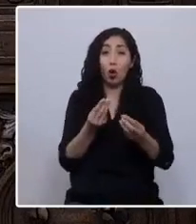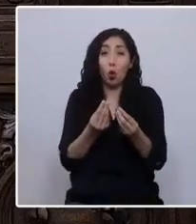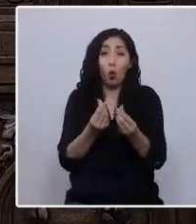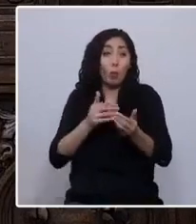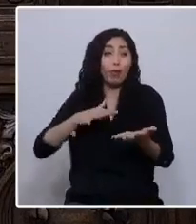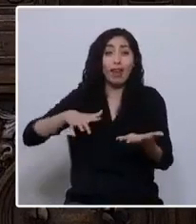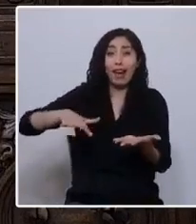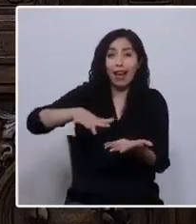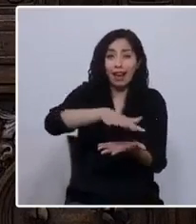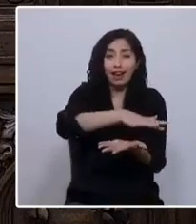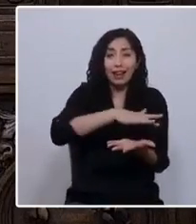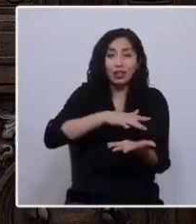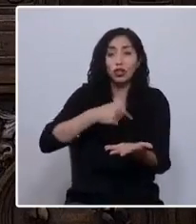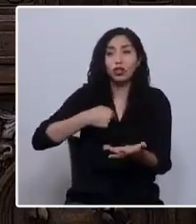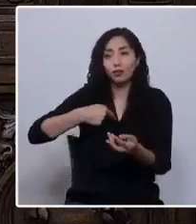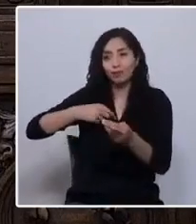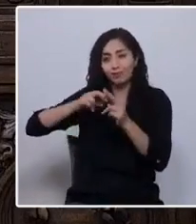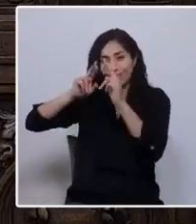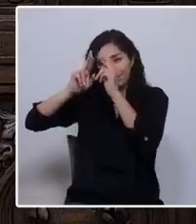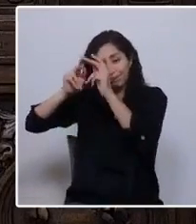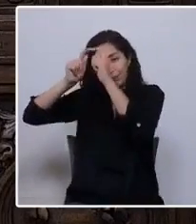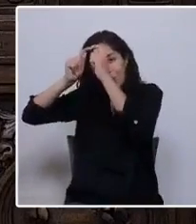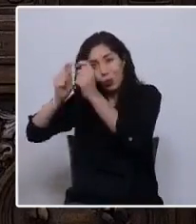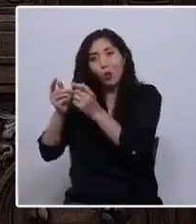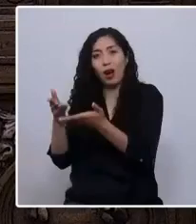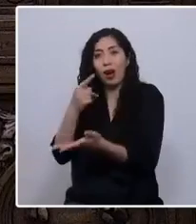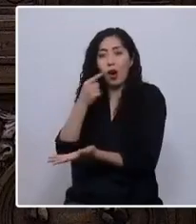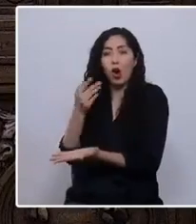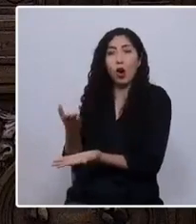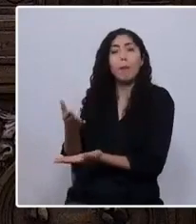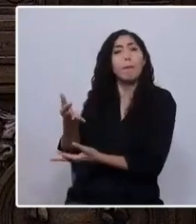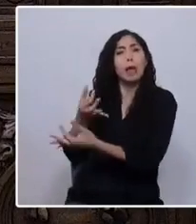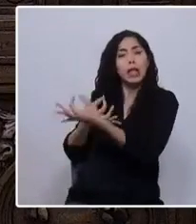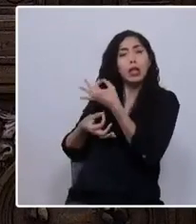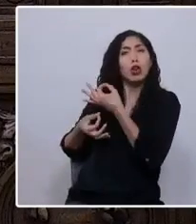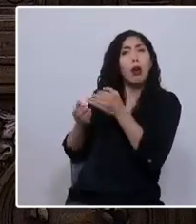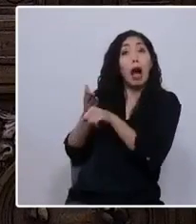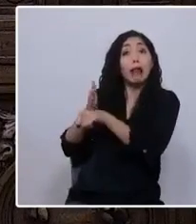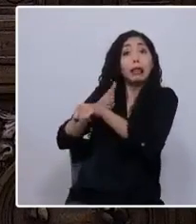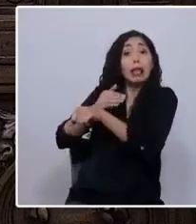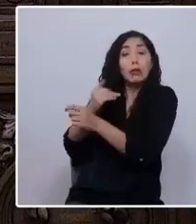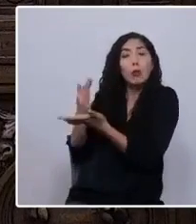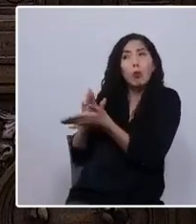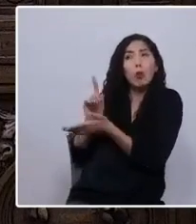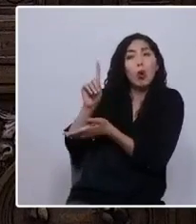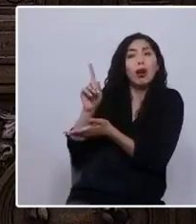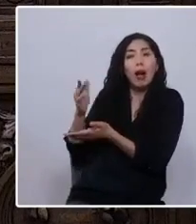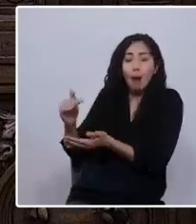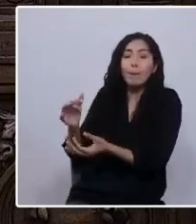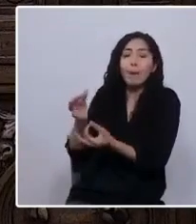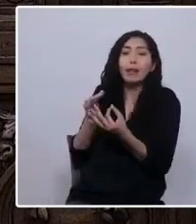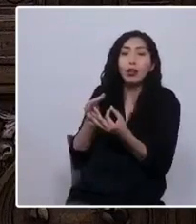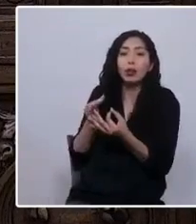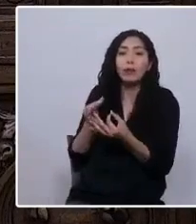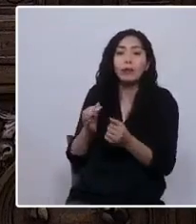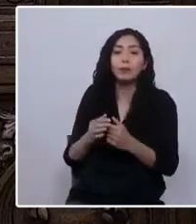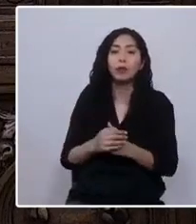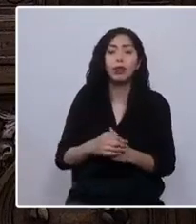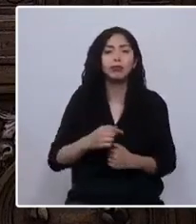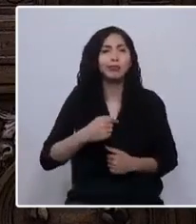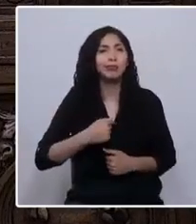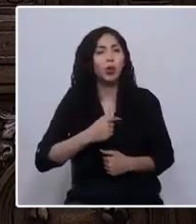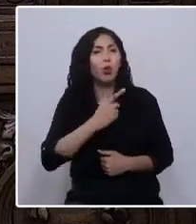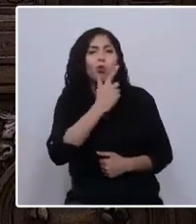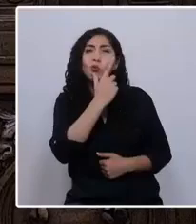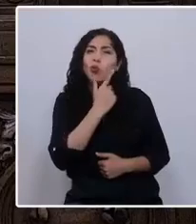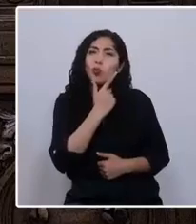Hernández, a quien rindo también hoy un homenaje, me dijo poco antes de su partida. A ratos caigo en la duda y me